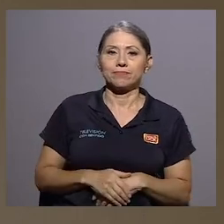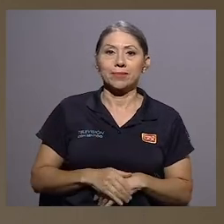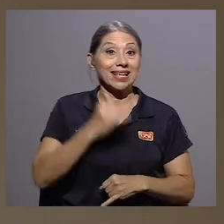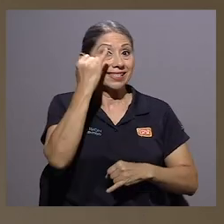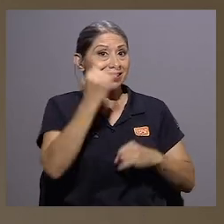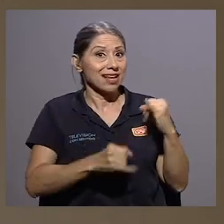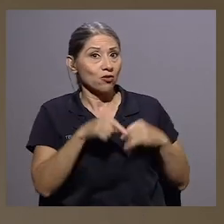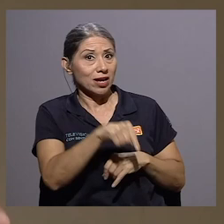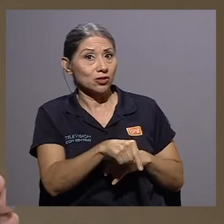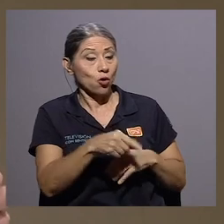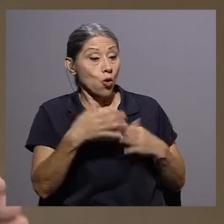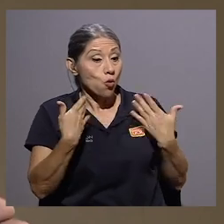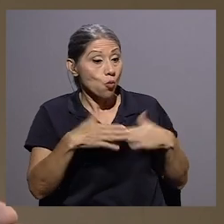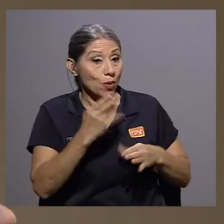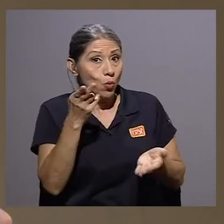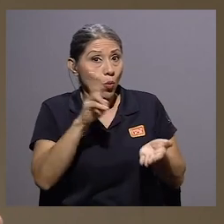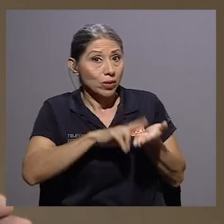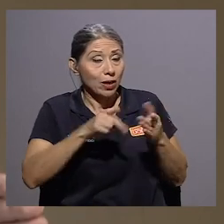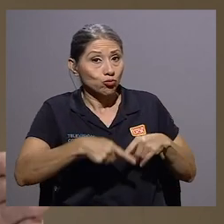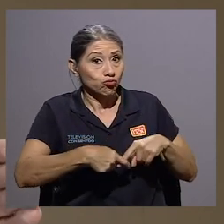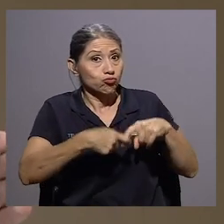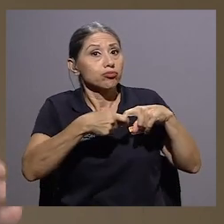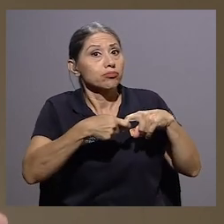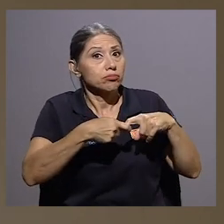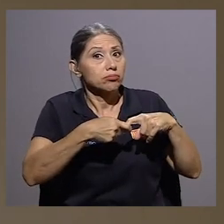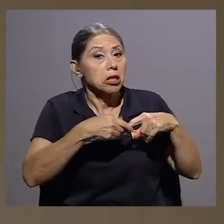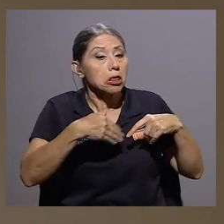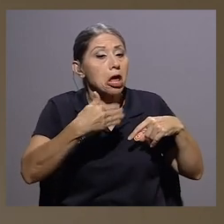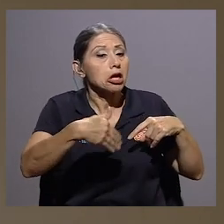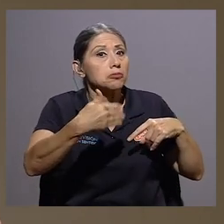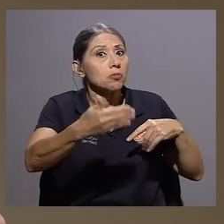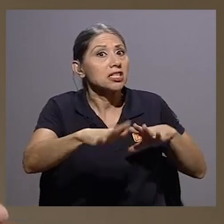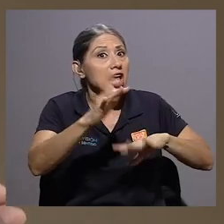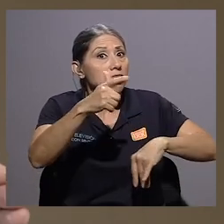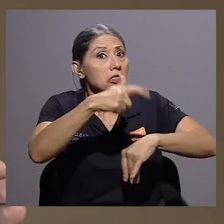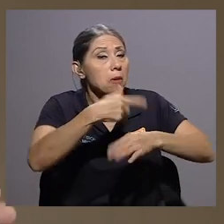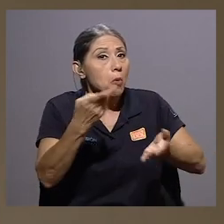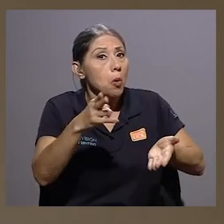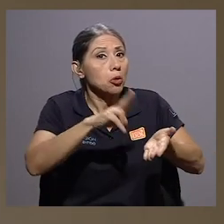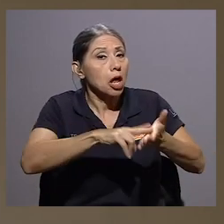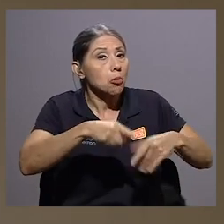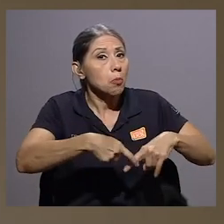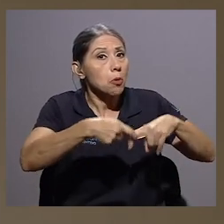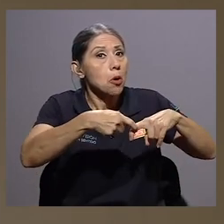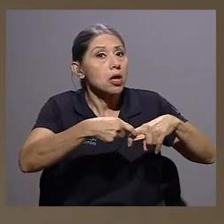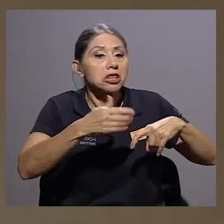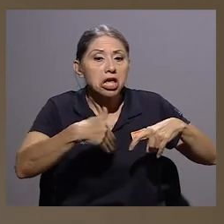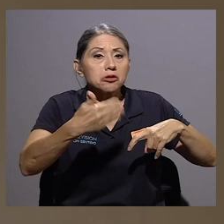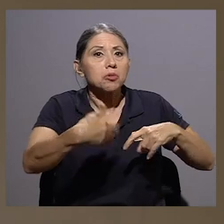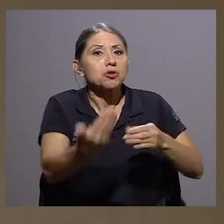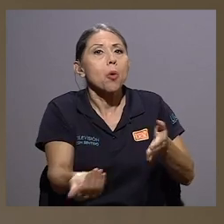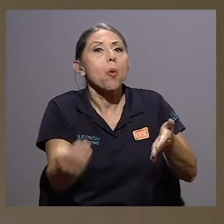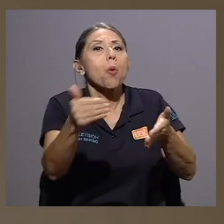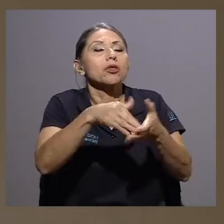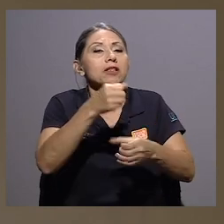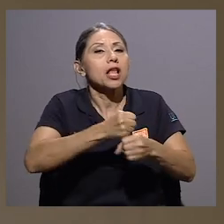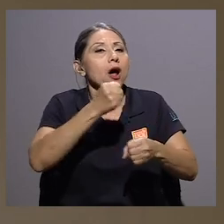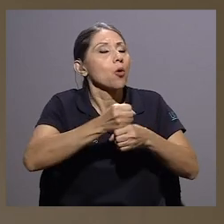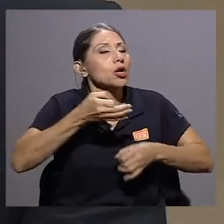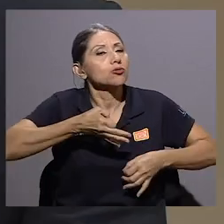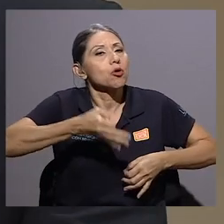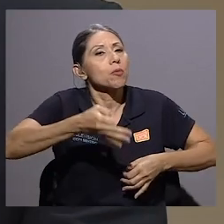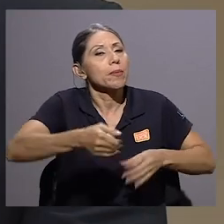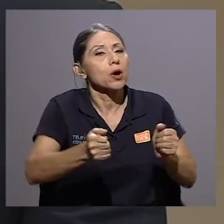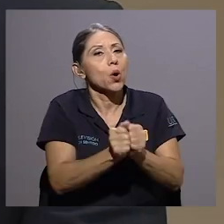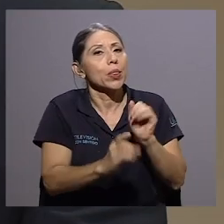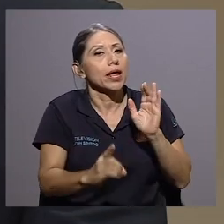puede hacer. Y cierro este bloque con un detalle que usted nos dijo. Después de suspendido ese contrato y se acabó el tiempo, la persona regresa normal a sus